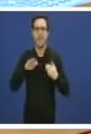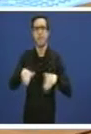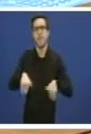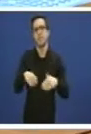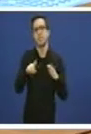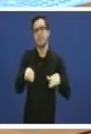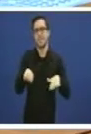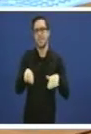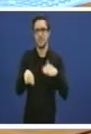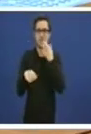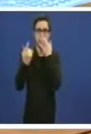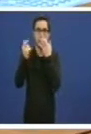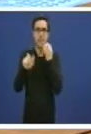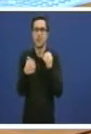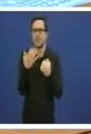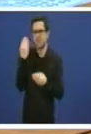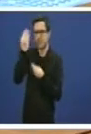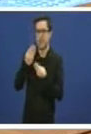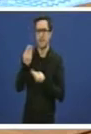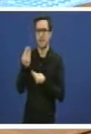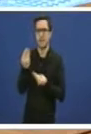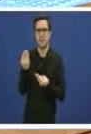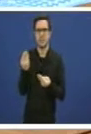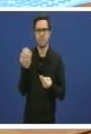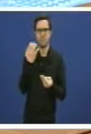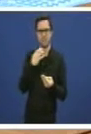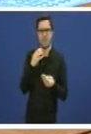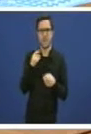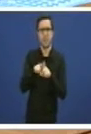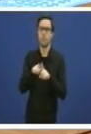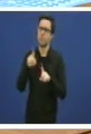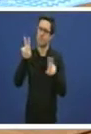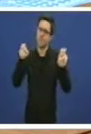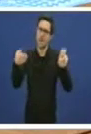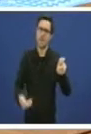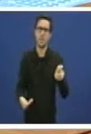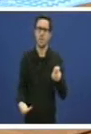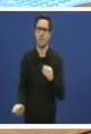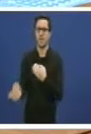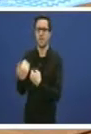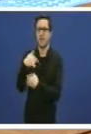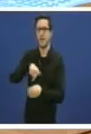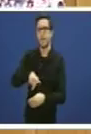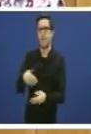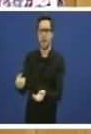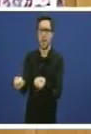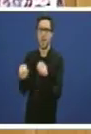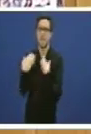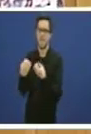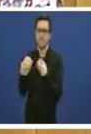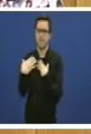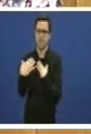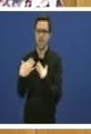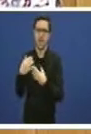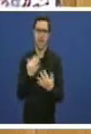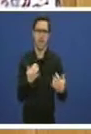de Galiza. Non lle parece, conselleira, de bastante calado este tema como para vir a dar a cara a este Parlamento? Para vir a